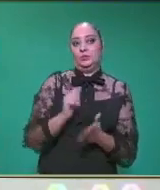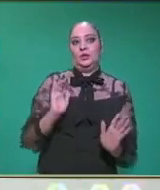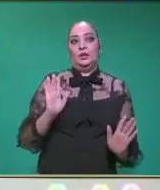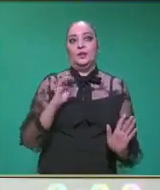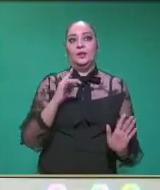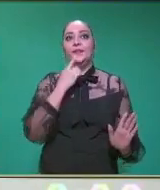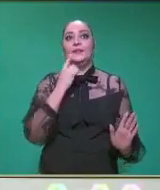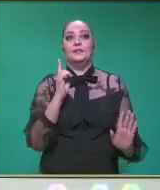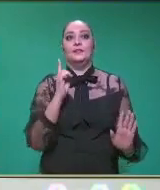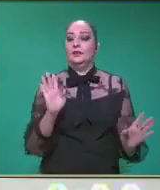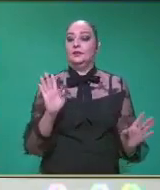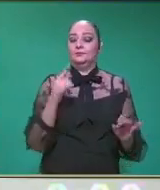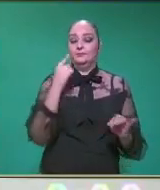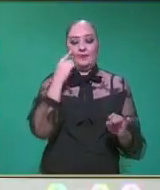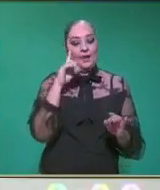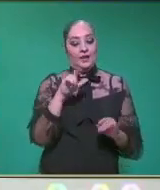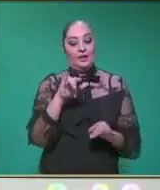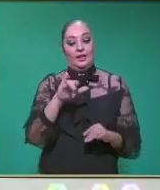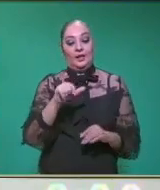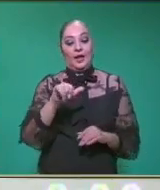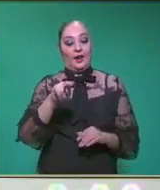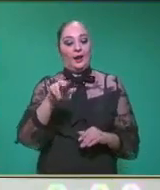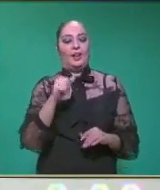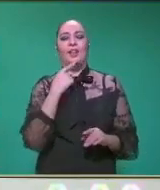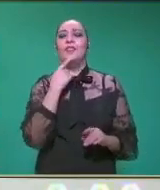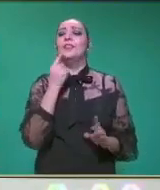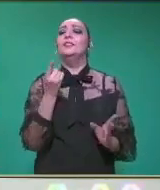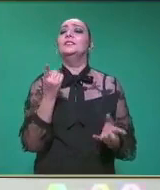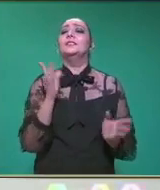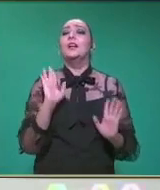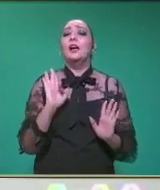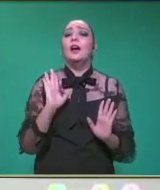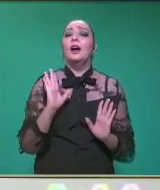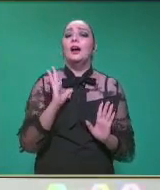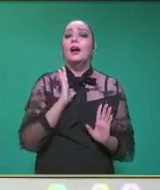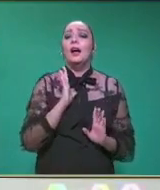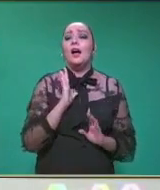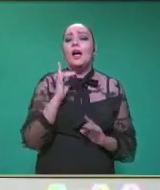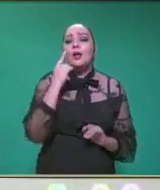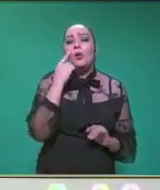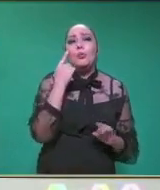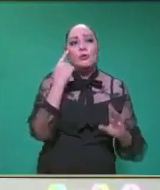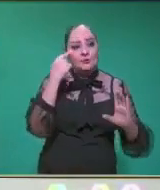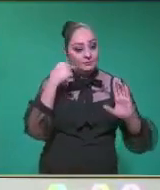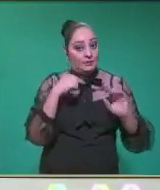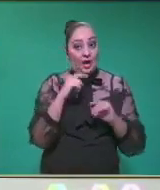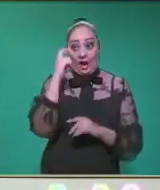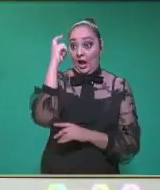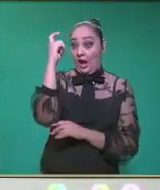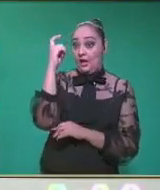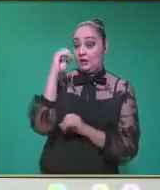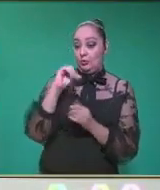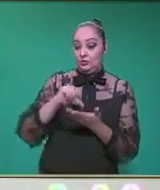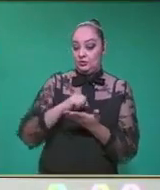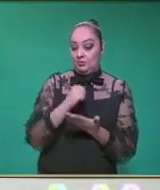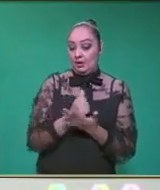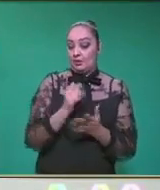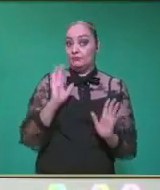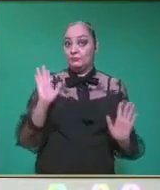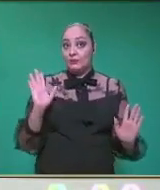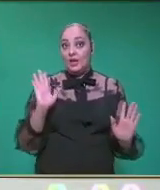aquí que nos está viendo Liliana Martínez. A ver, Liliana. ¿Cómo me ves? Estoy alta, estoy bajita.